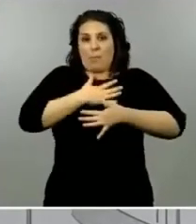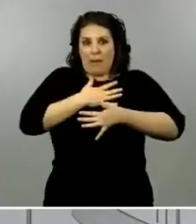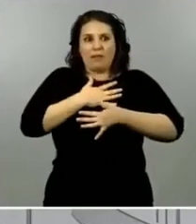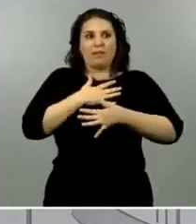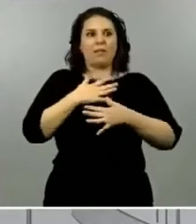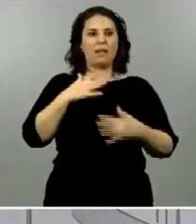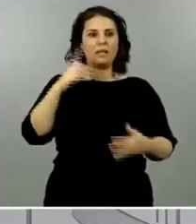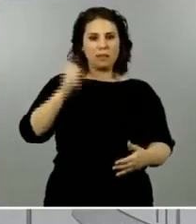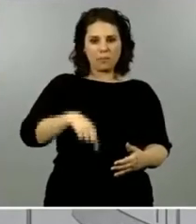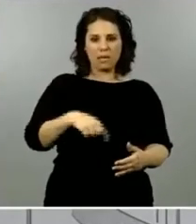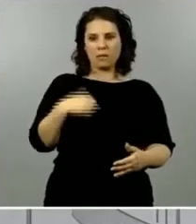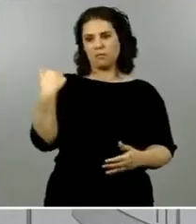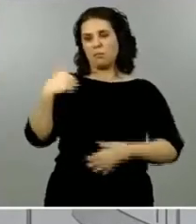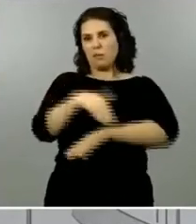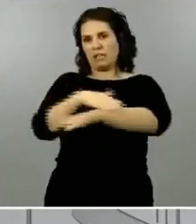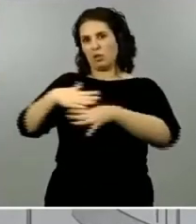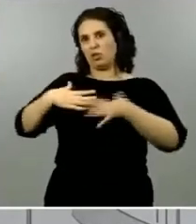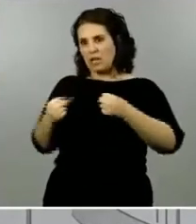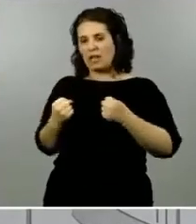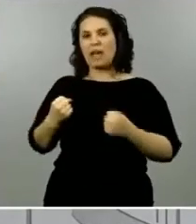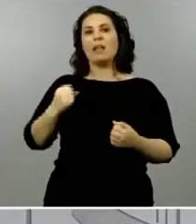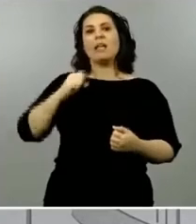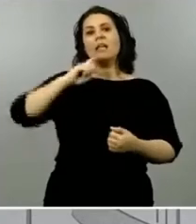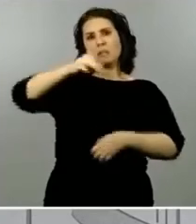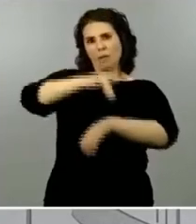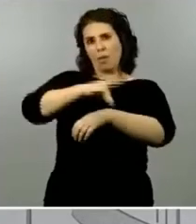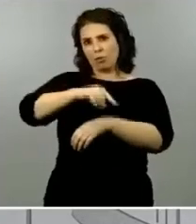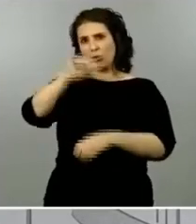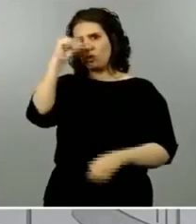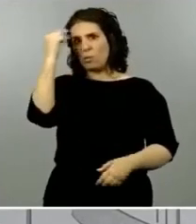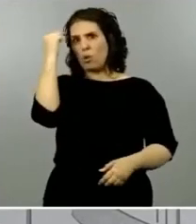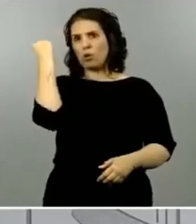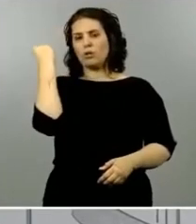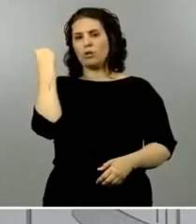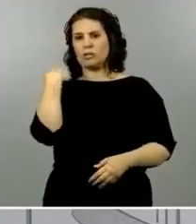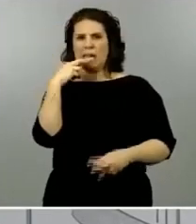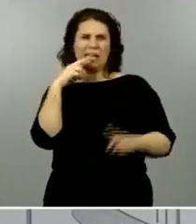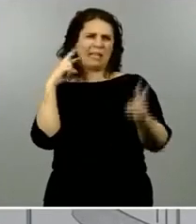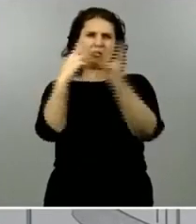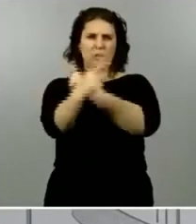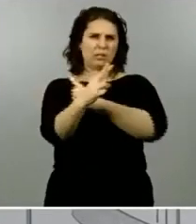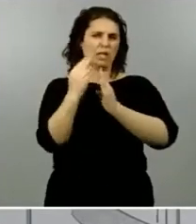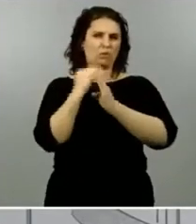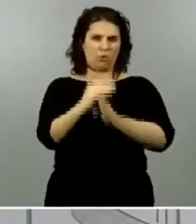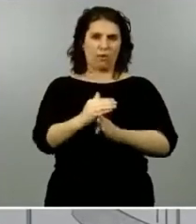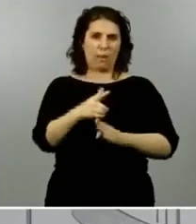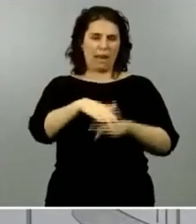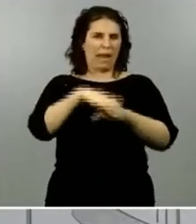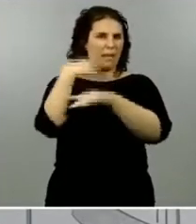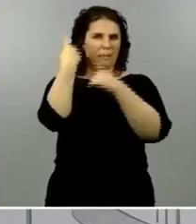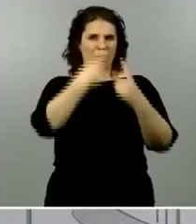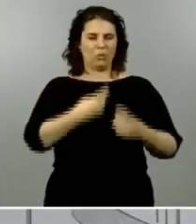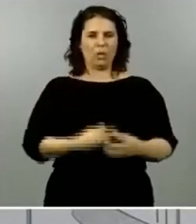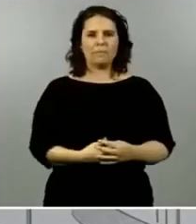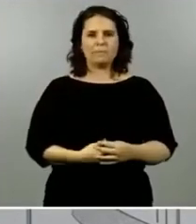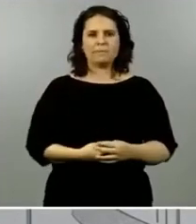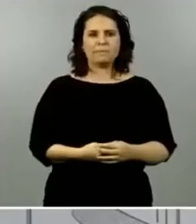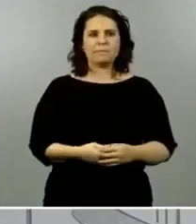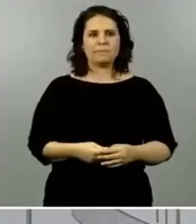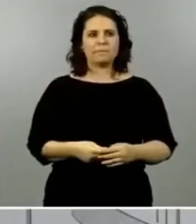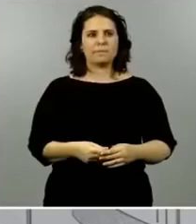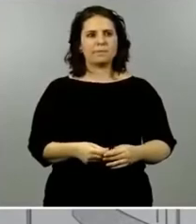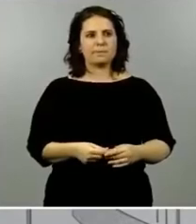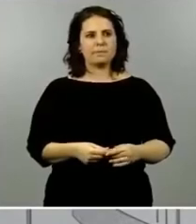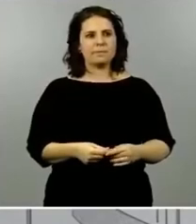parte del ministro de sanidad y también del doctor Simón se ha dado cumplida respuesta a esta cuestión y en último lugar estamos trabajando